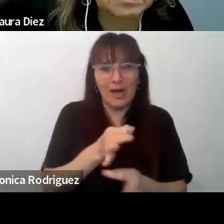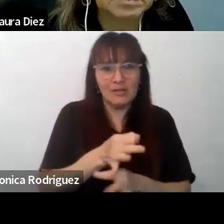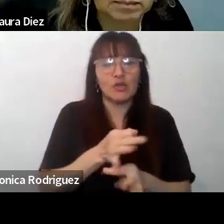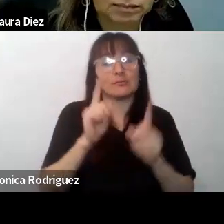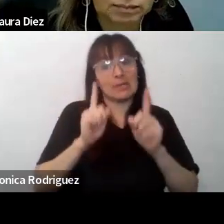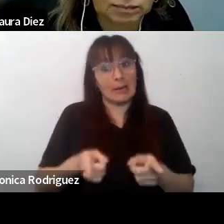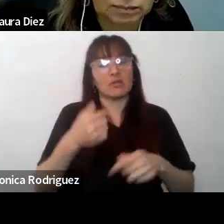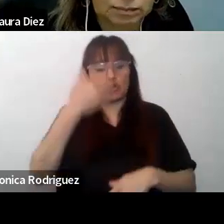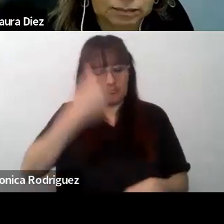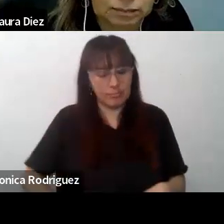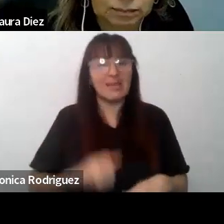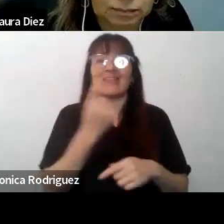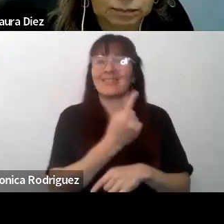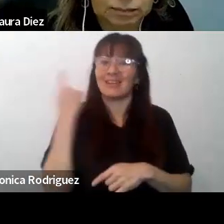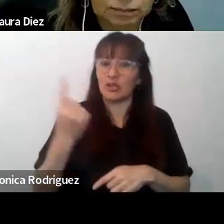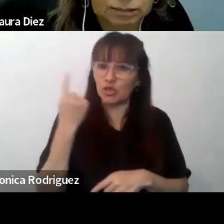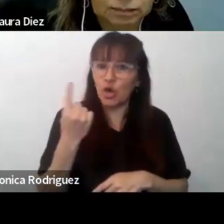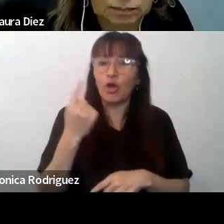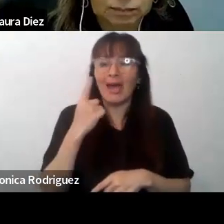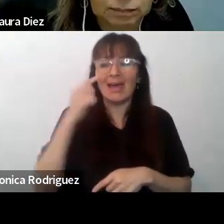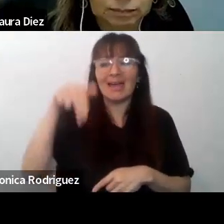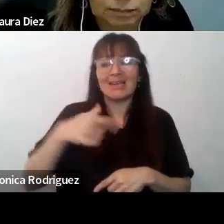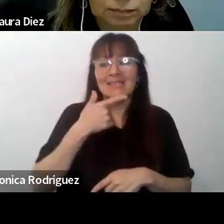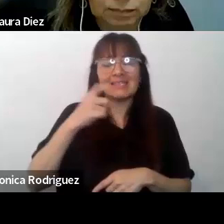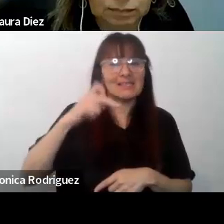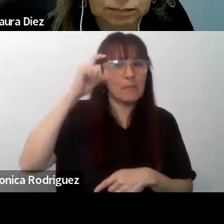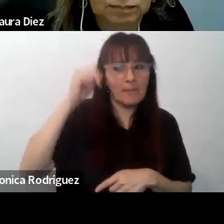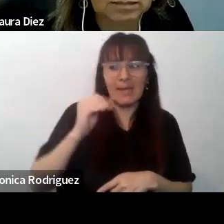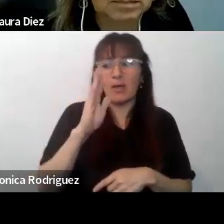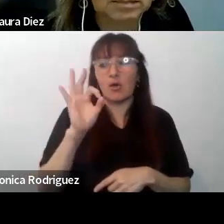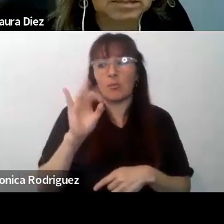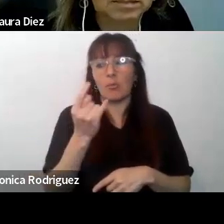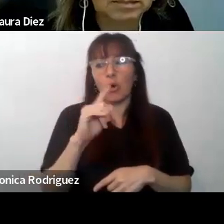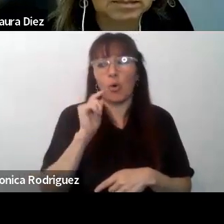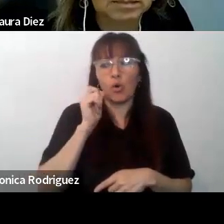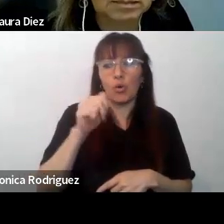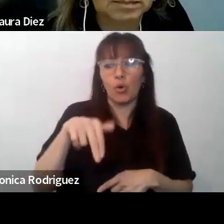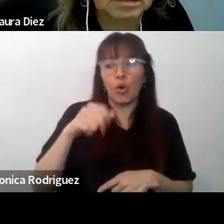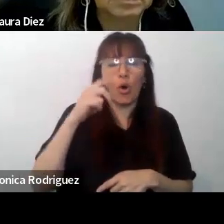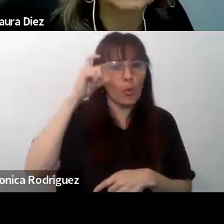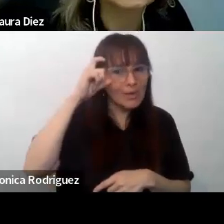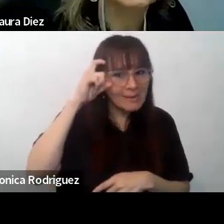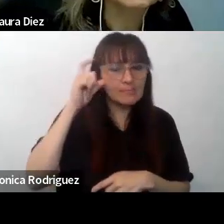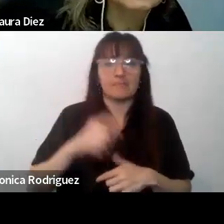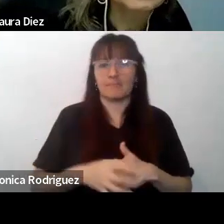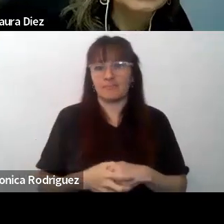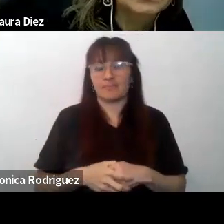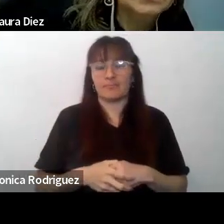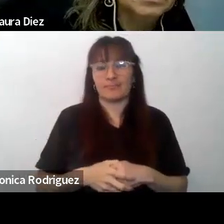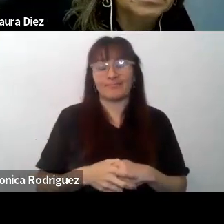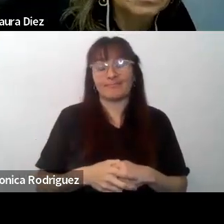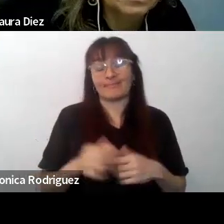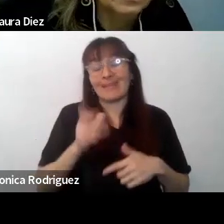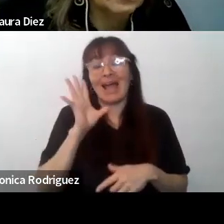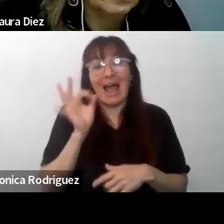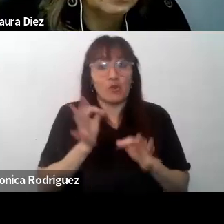también yo soy directora del INSPE de Burgóña. Algunas palabras para decir que, en